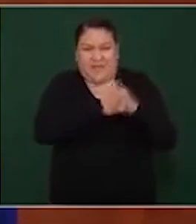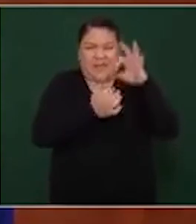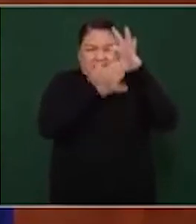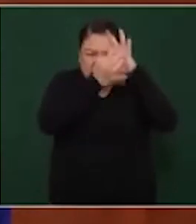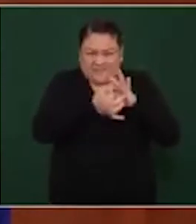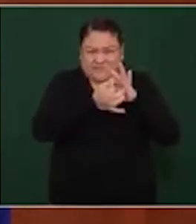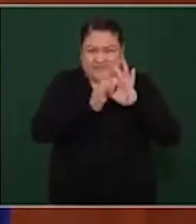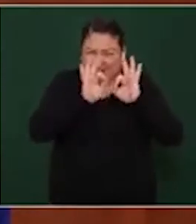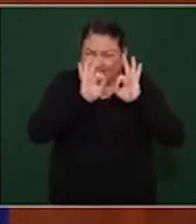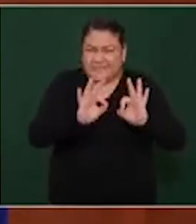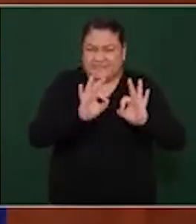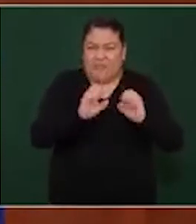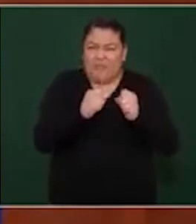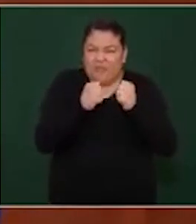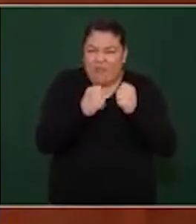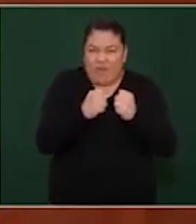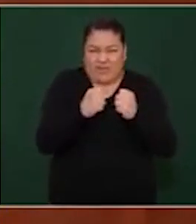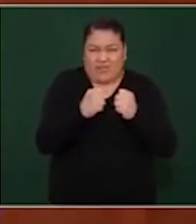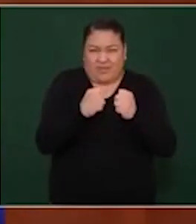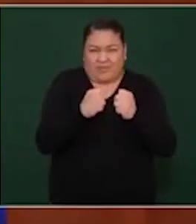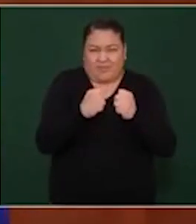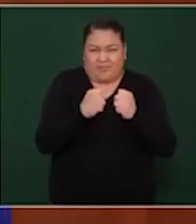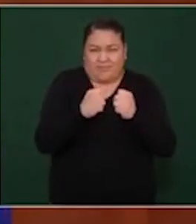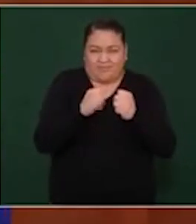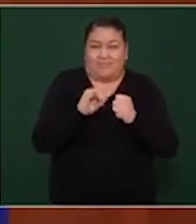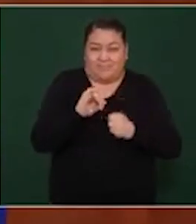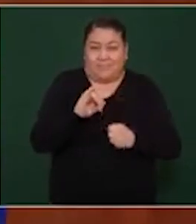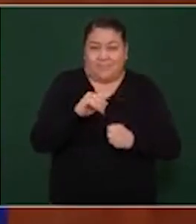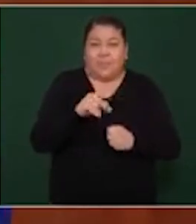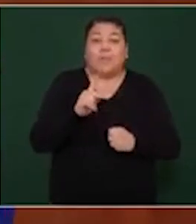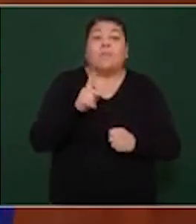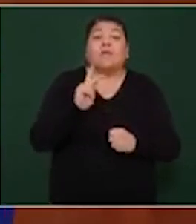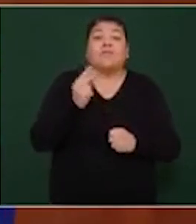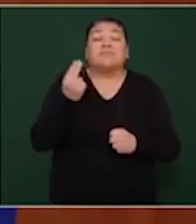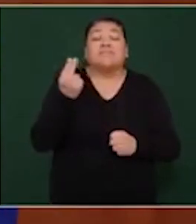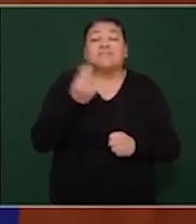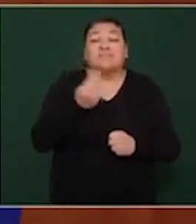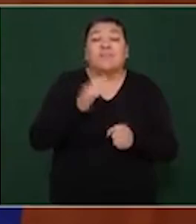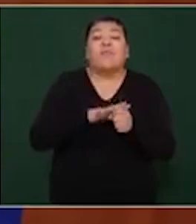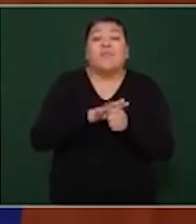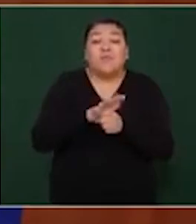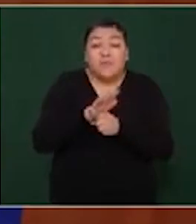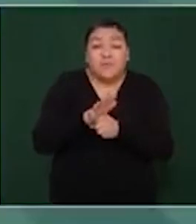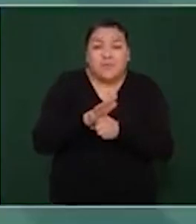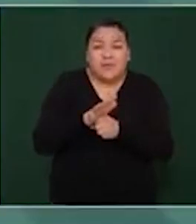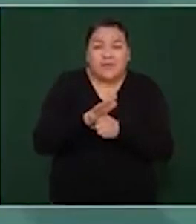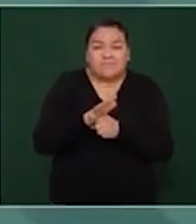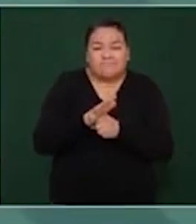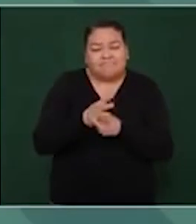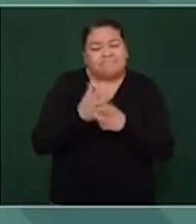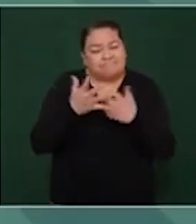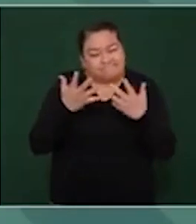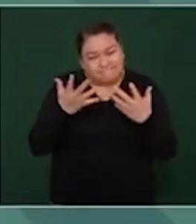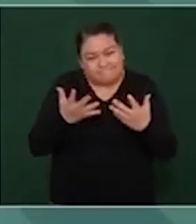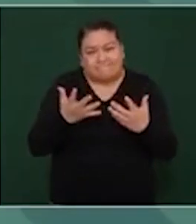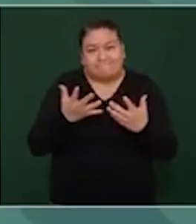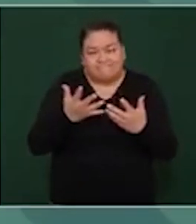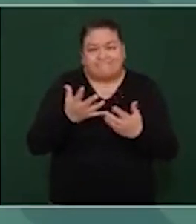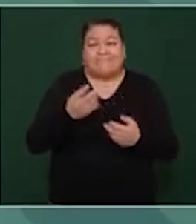va a requerir que se pueda